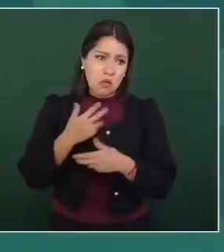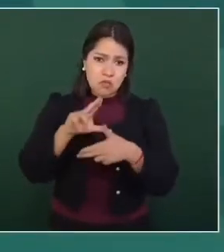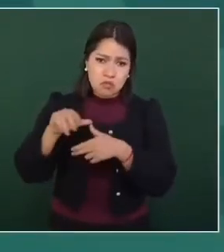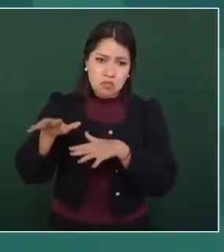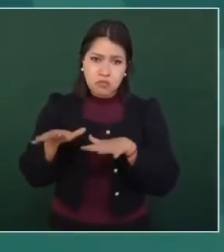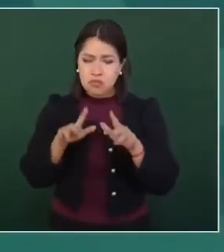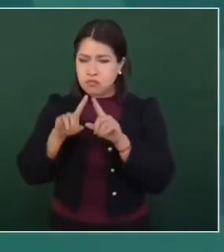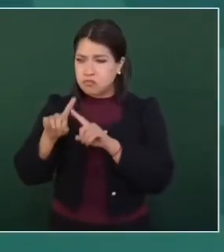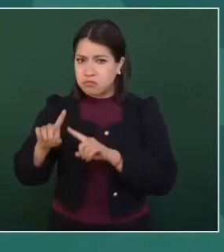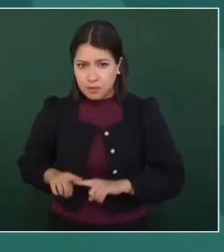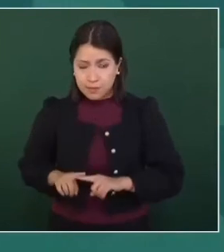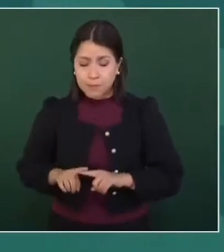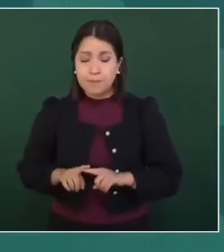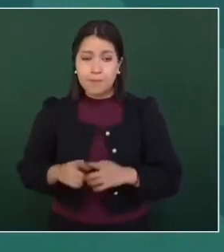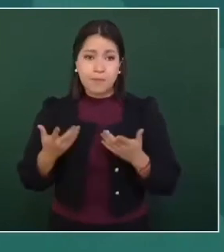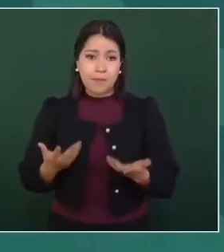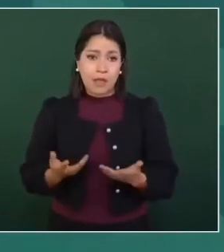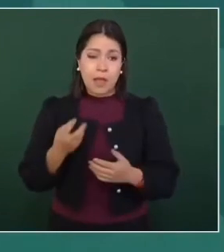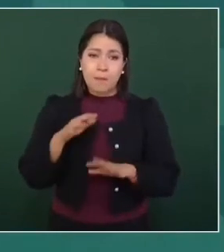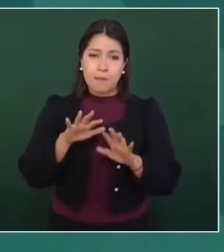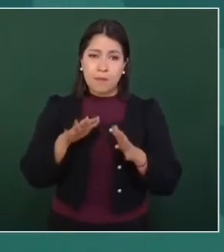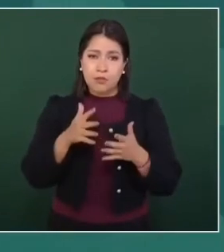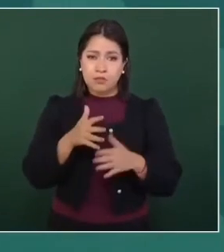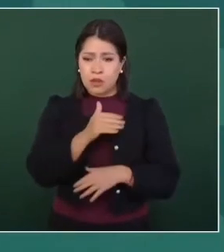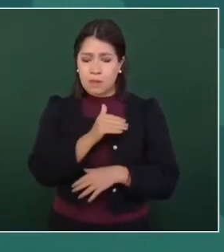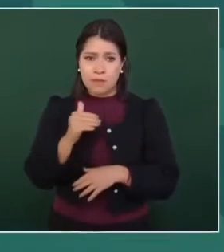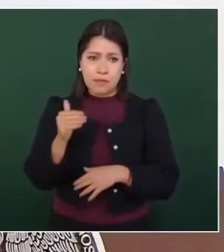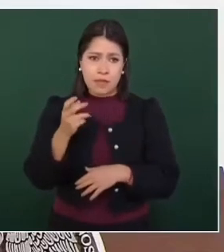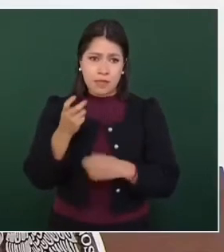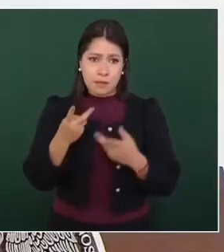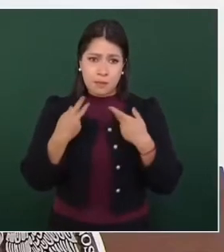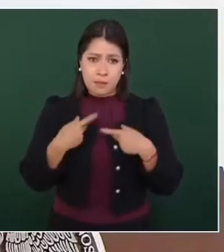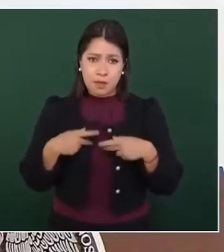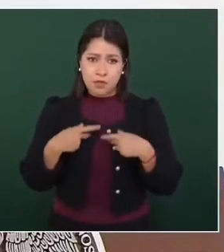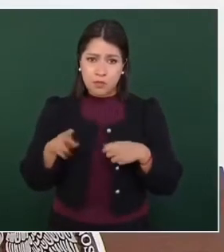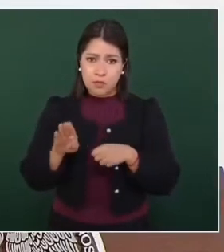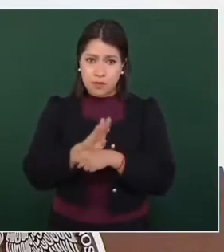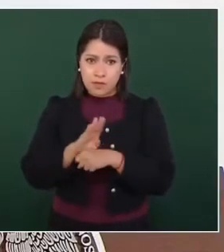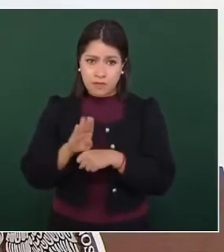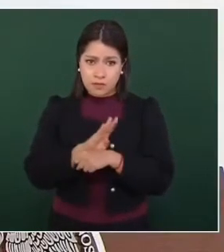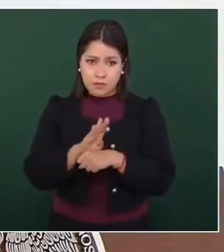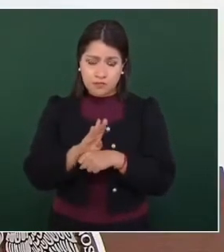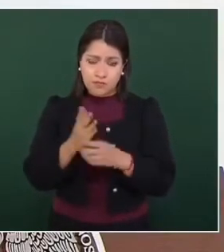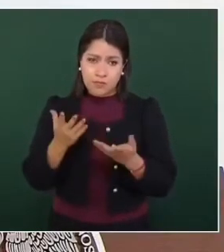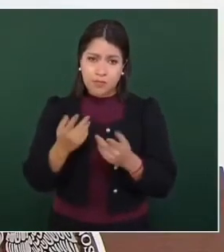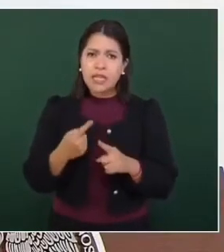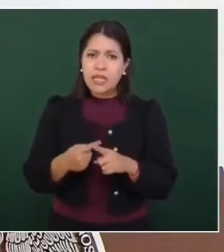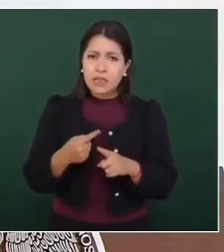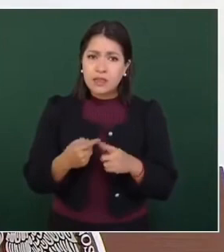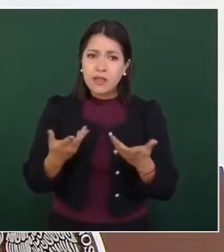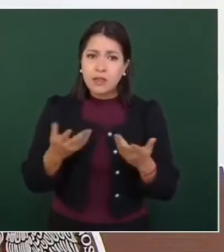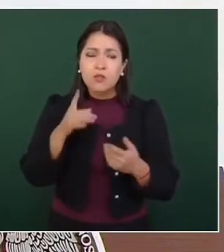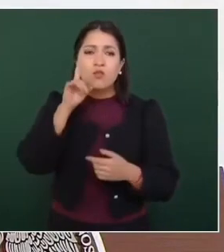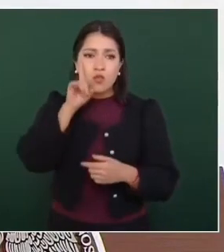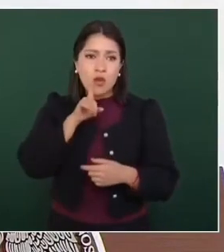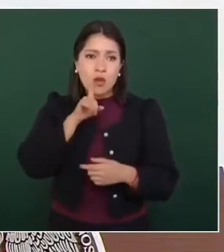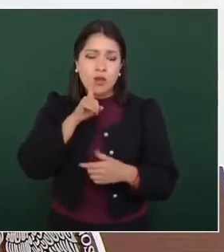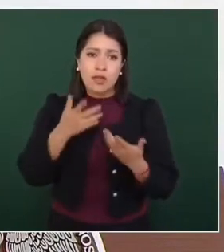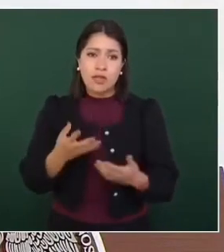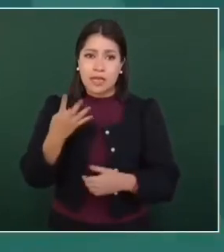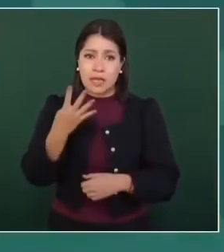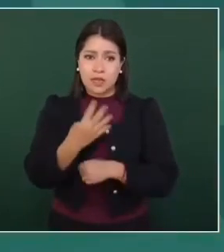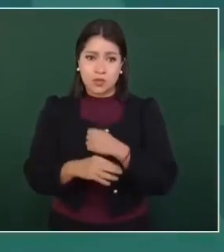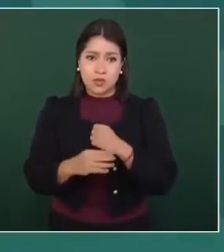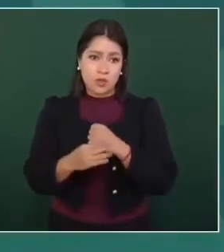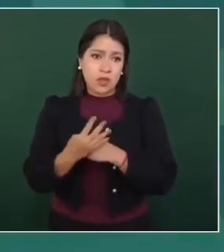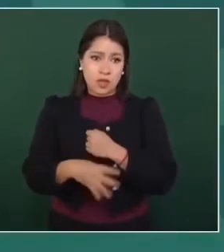en los cuales casi la mitad de estos beneficiarios y derechohabientes son mujeres, alcanzando 14 millones